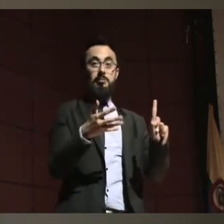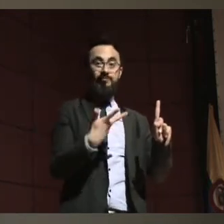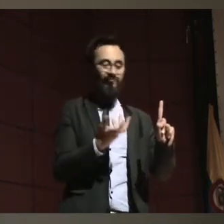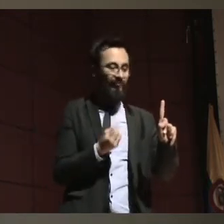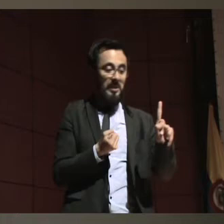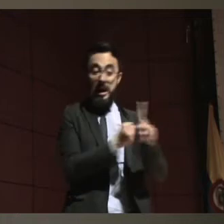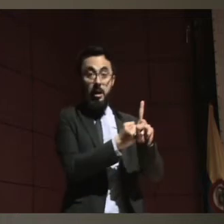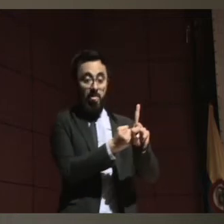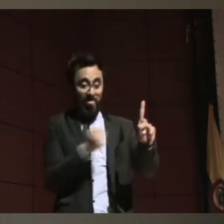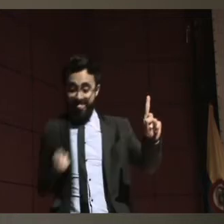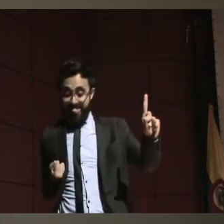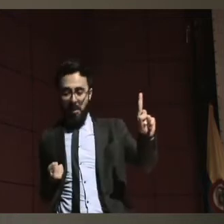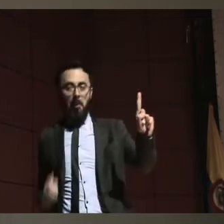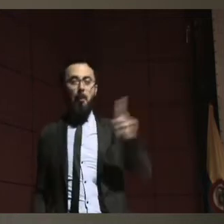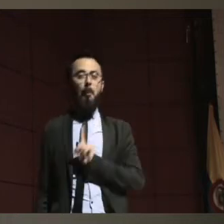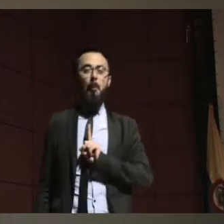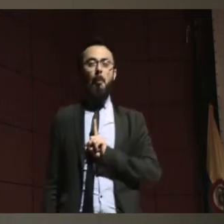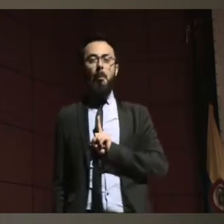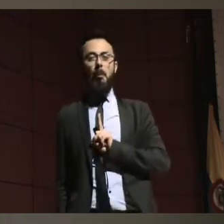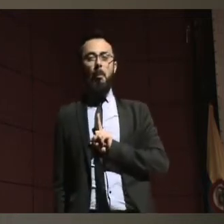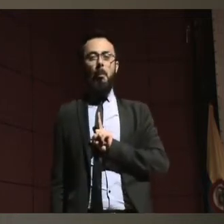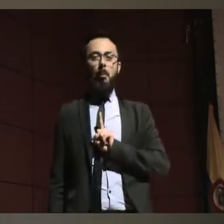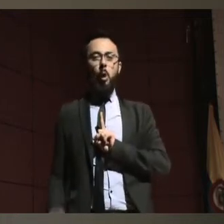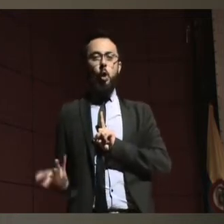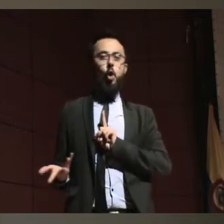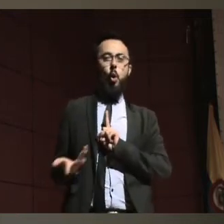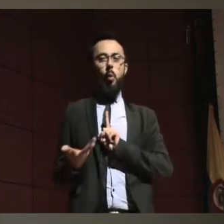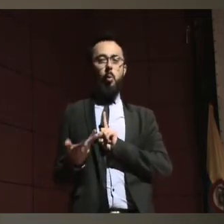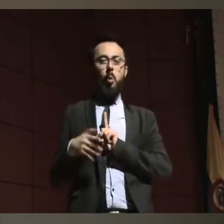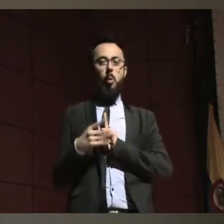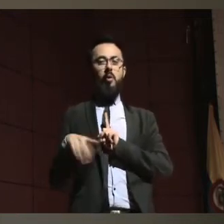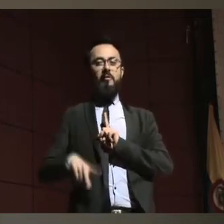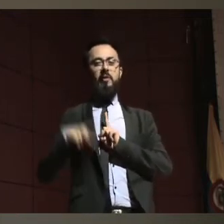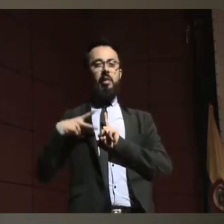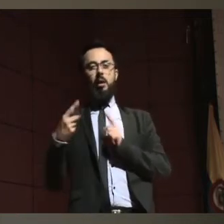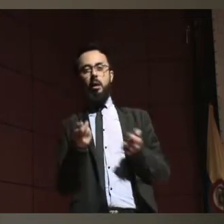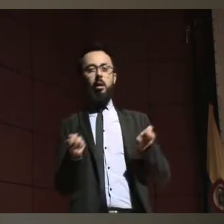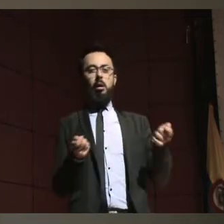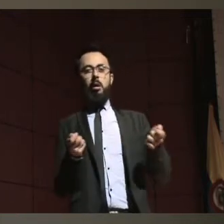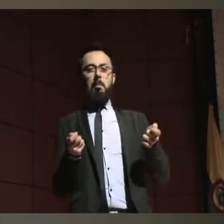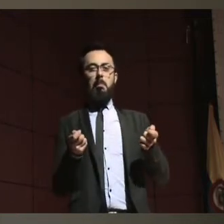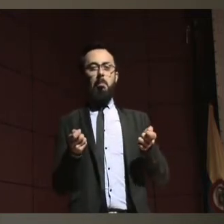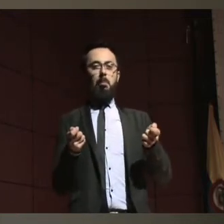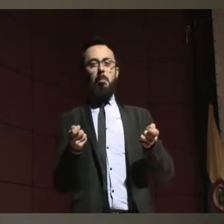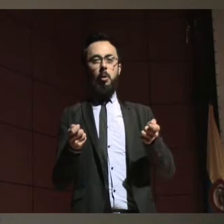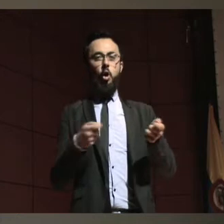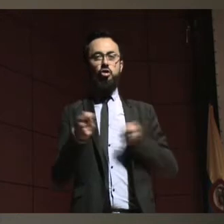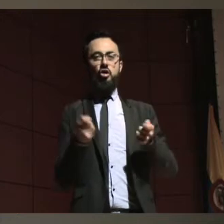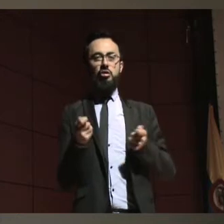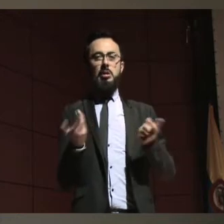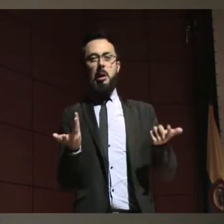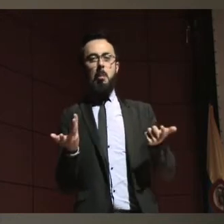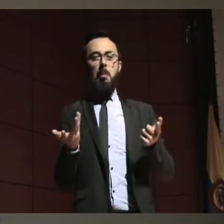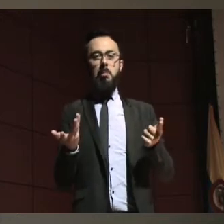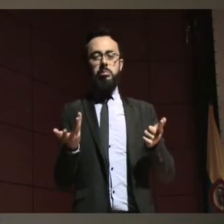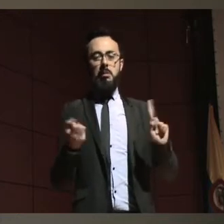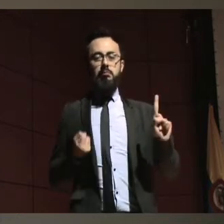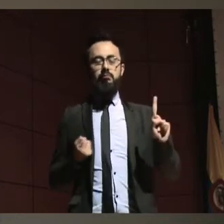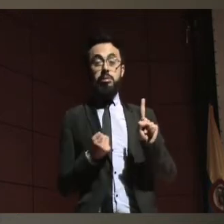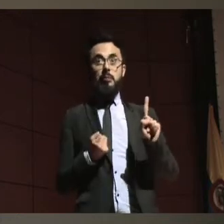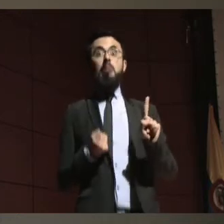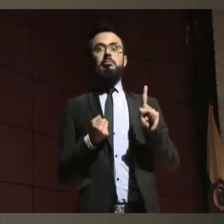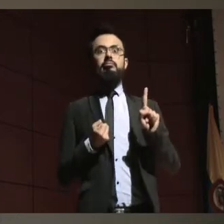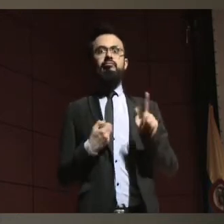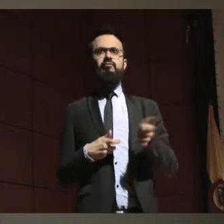tomar esas decisiones para tomar las riendas de la vida. Y si no se disponen de esos